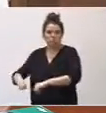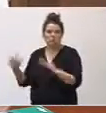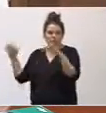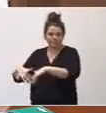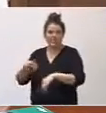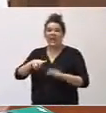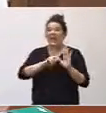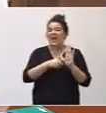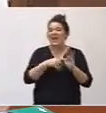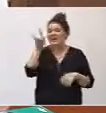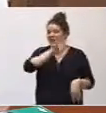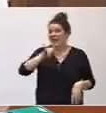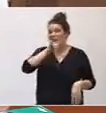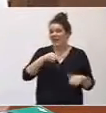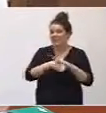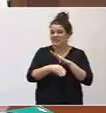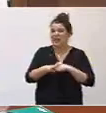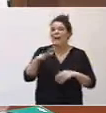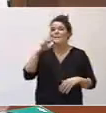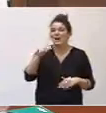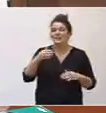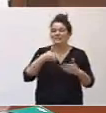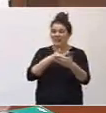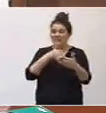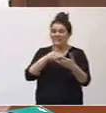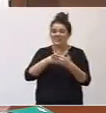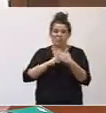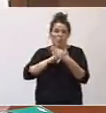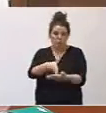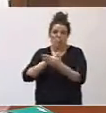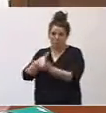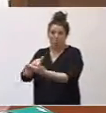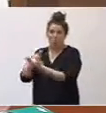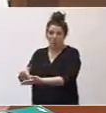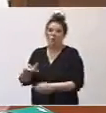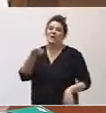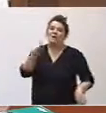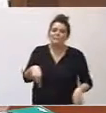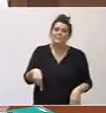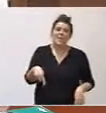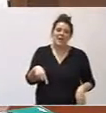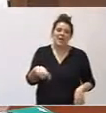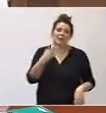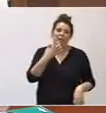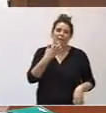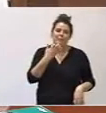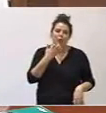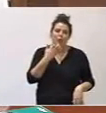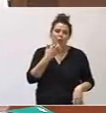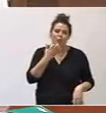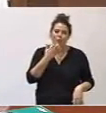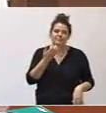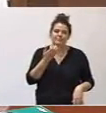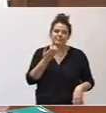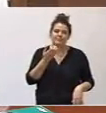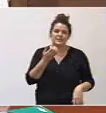Accesibilidad y de Supresión de Barreras Físicas a la Comunicación. Organizaciones, además, como la